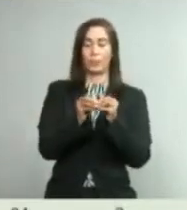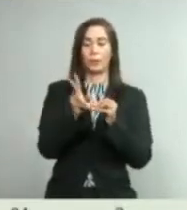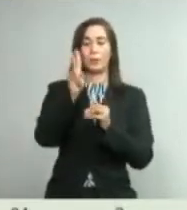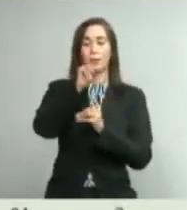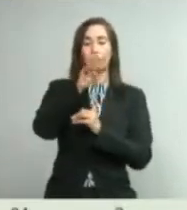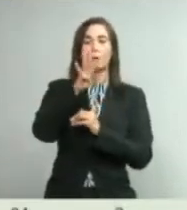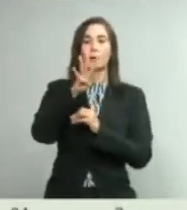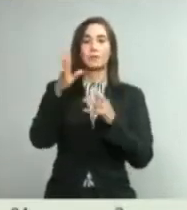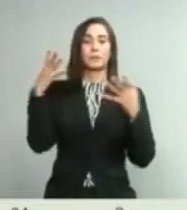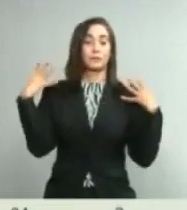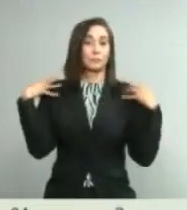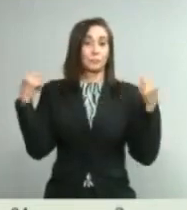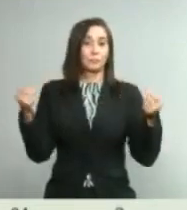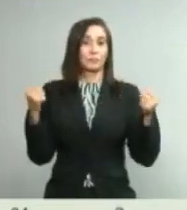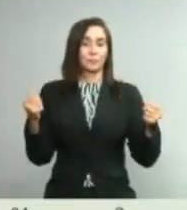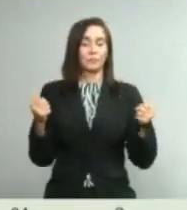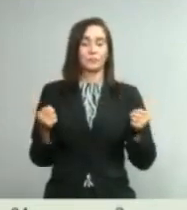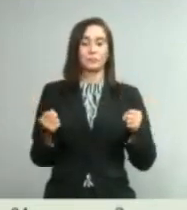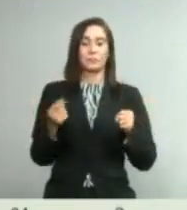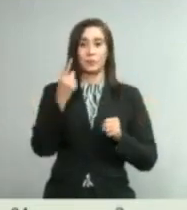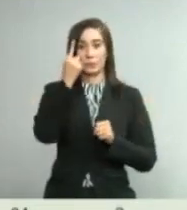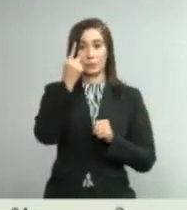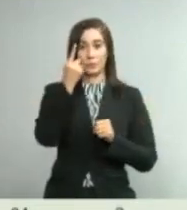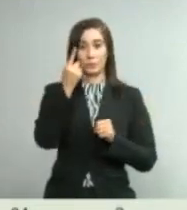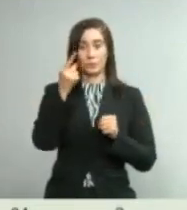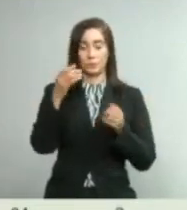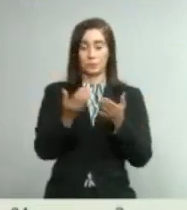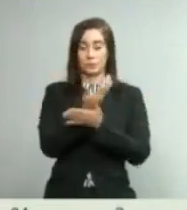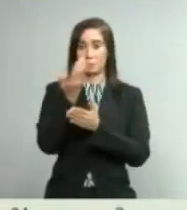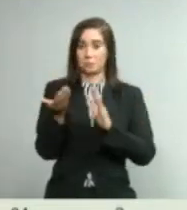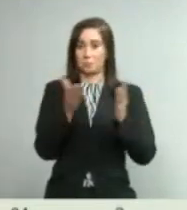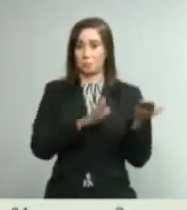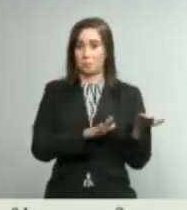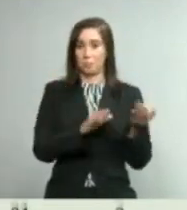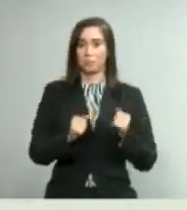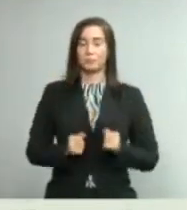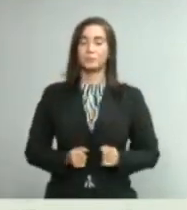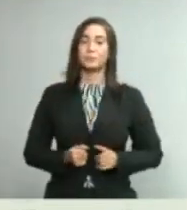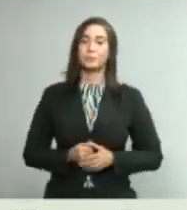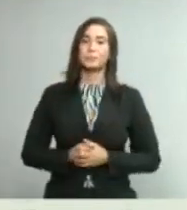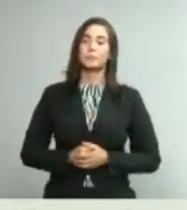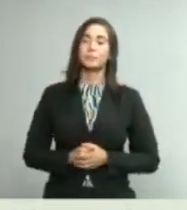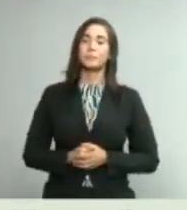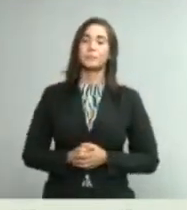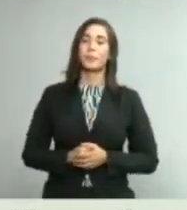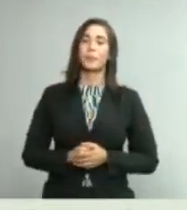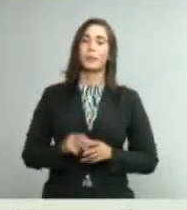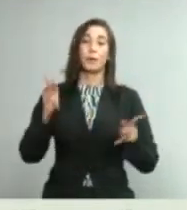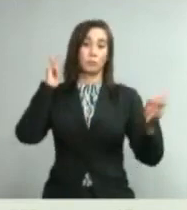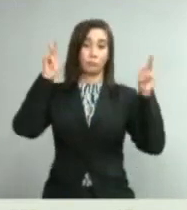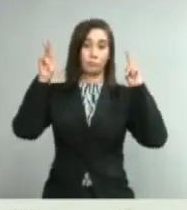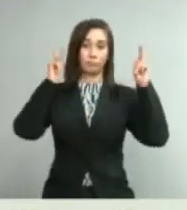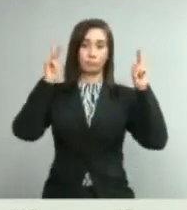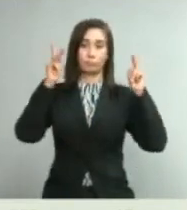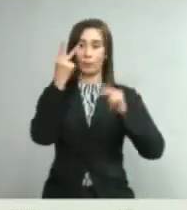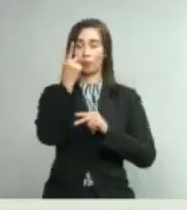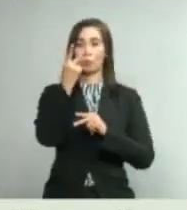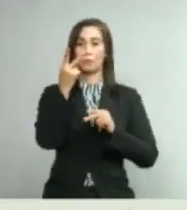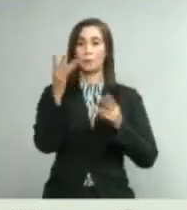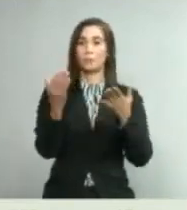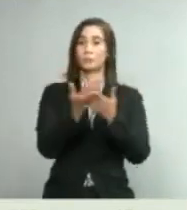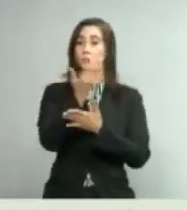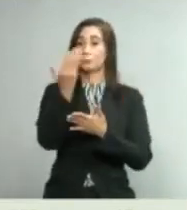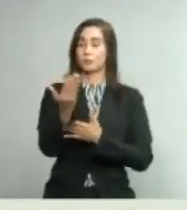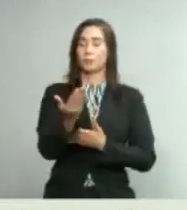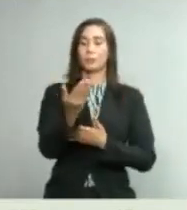24 recuperados, un caso nuevo de fallecimientos. Puerto Plata, dos casos